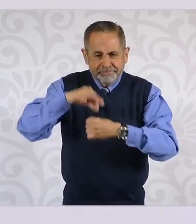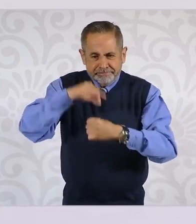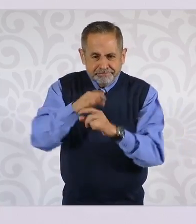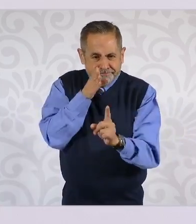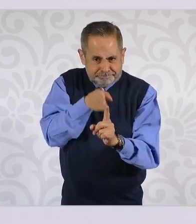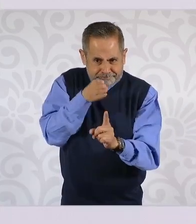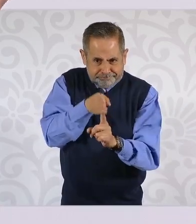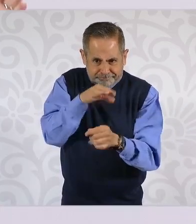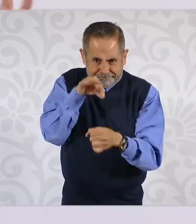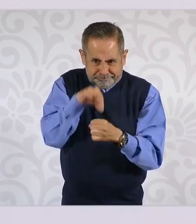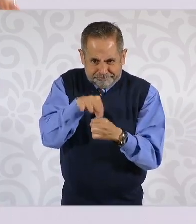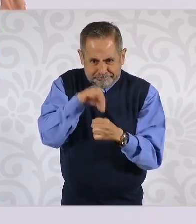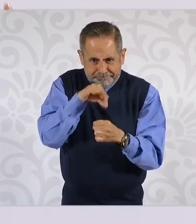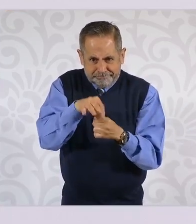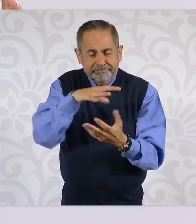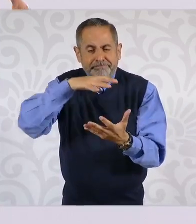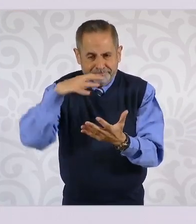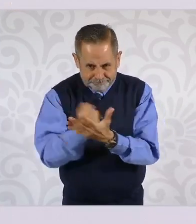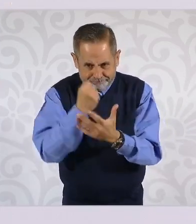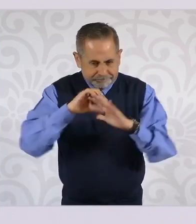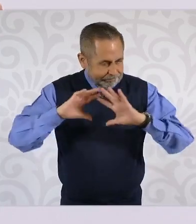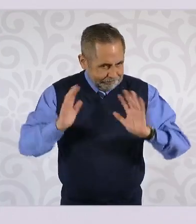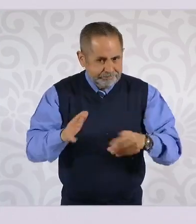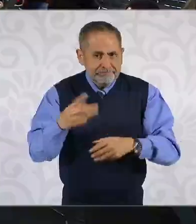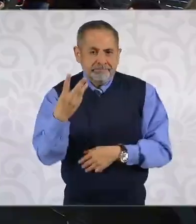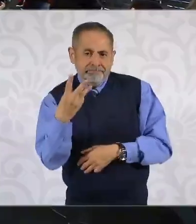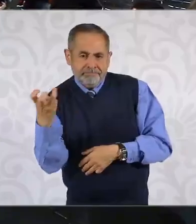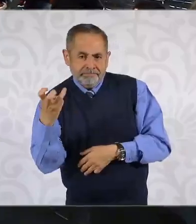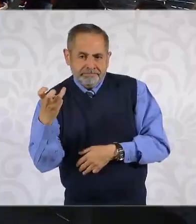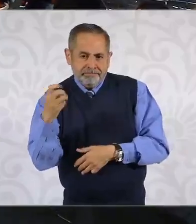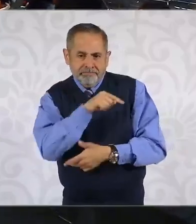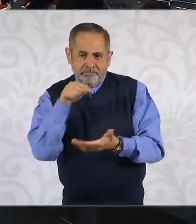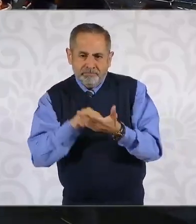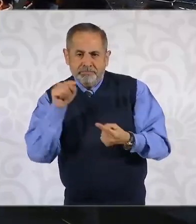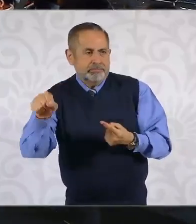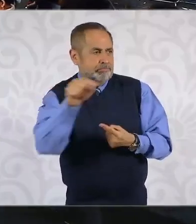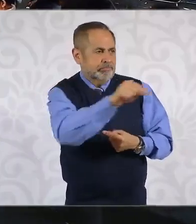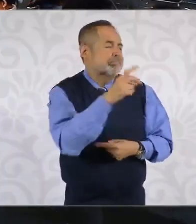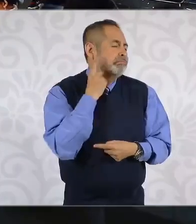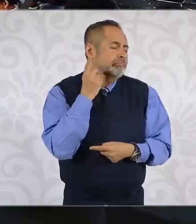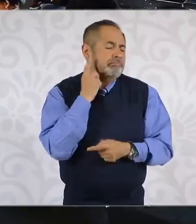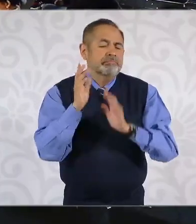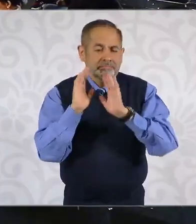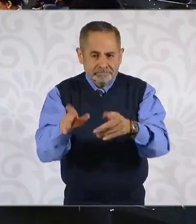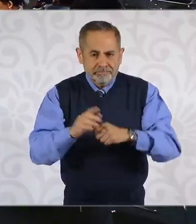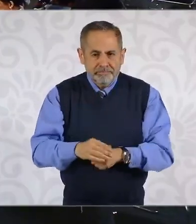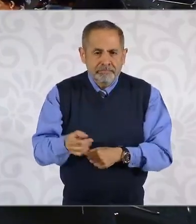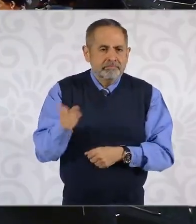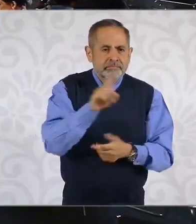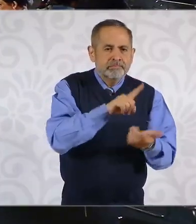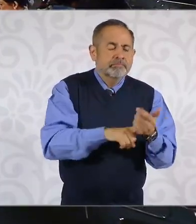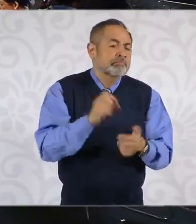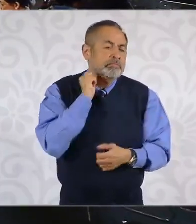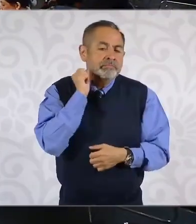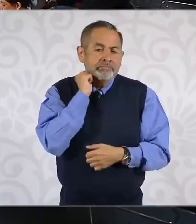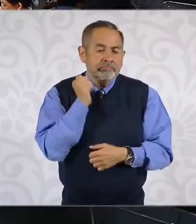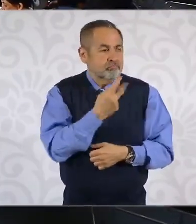Esos son 300 distritos electorales, diputados. Senadores son dos,